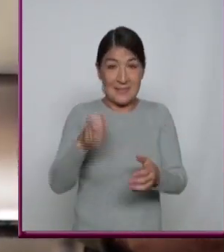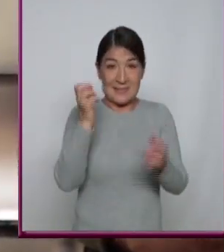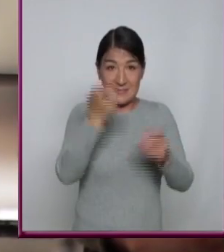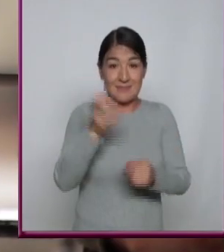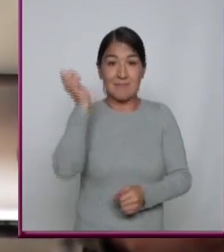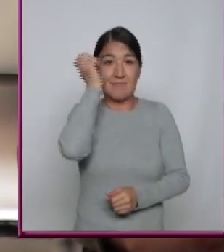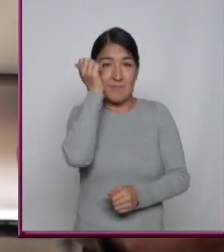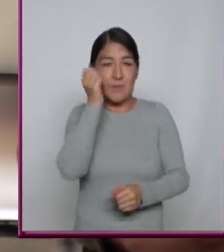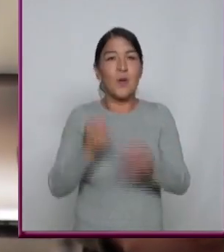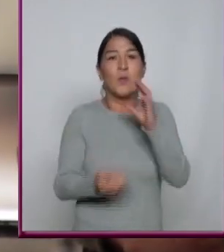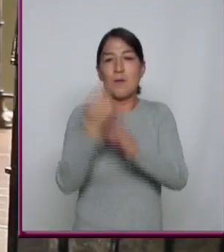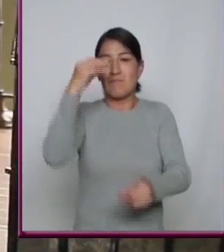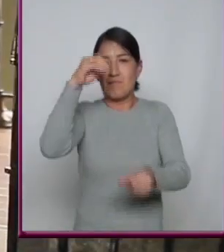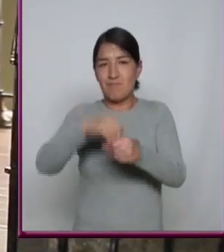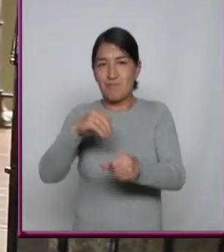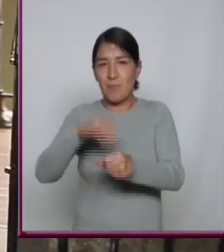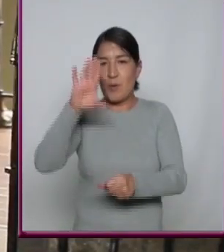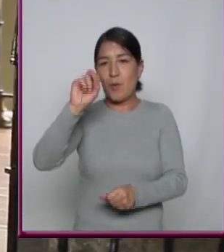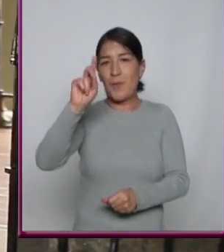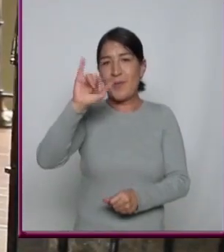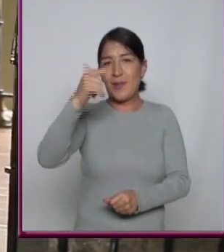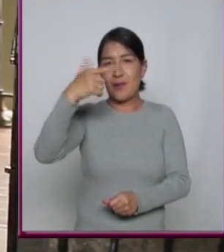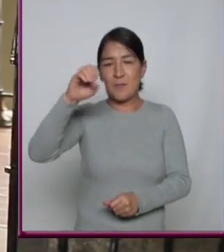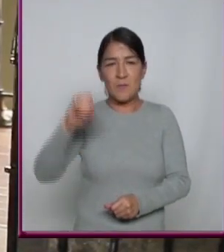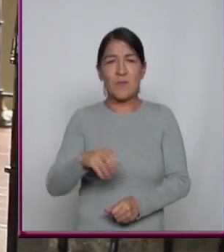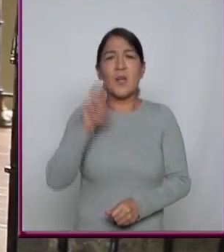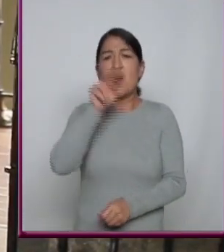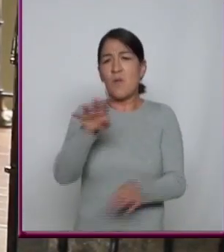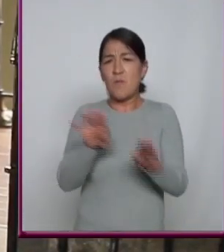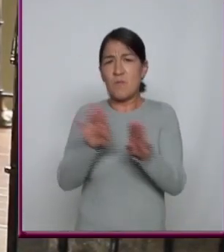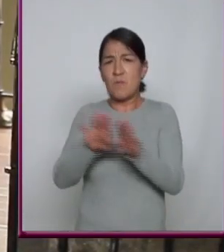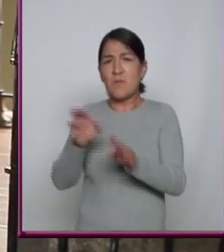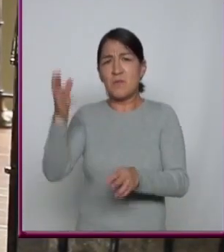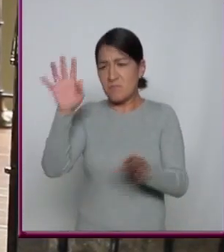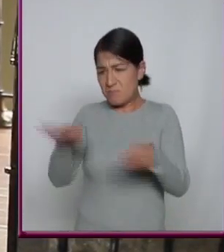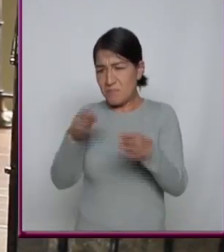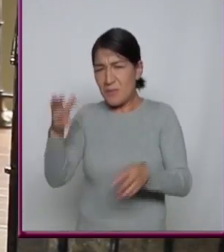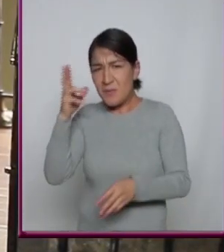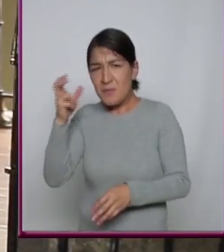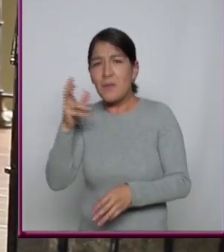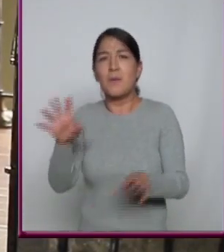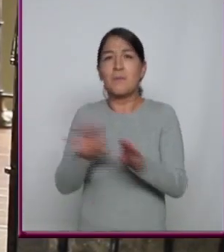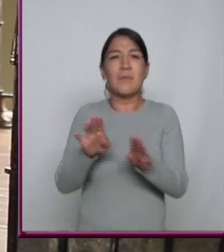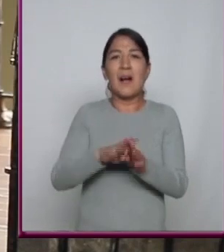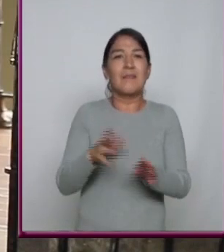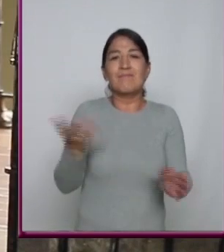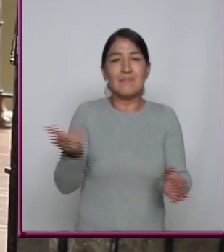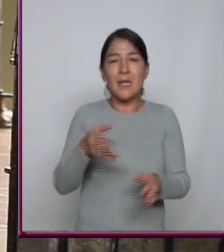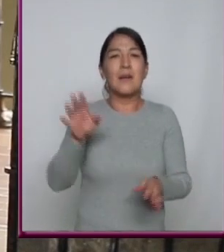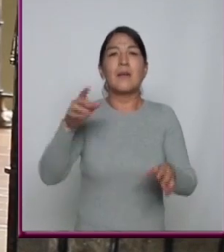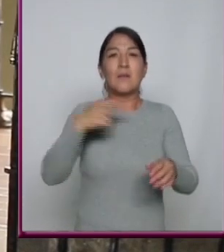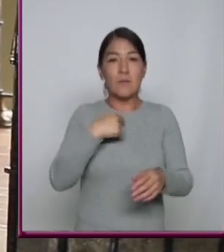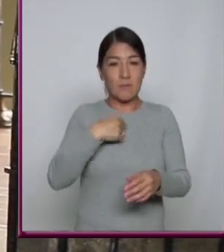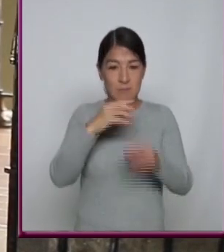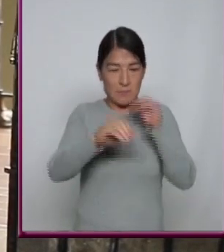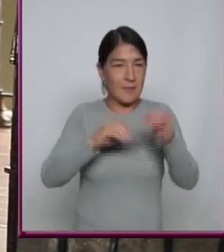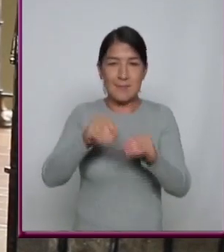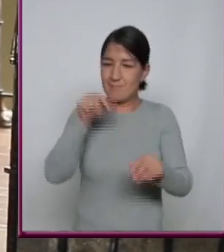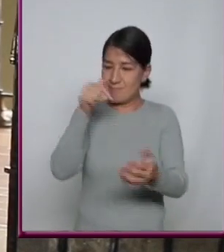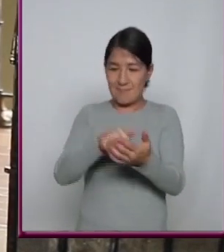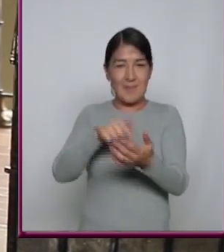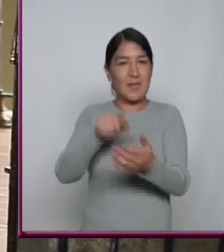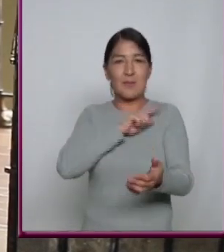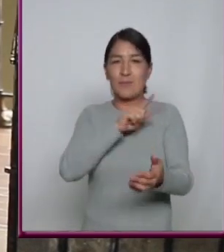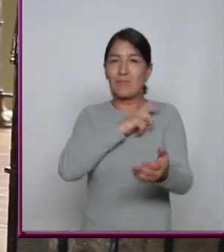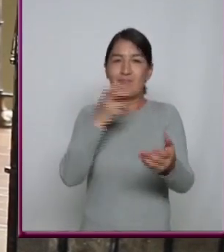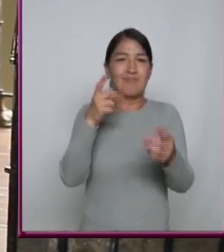Convertida en código ¿Y escucharla Es descifrar el código? Nosotros No lo decodificamos Lo hace el teléfono